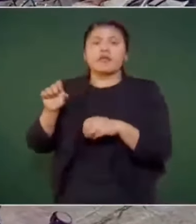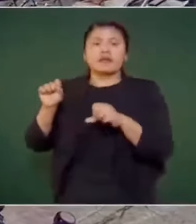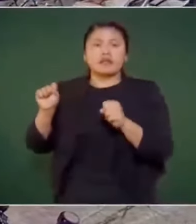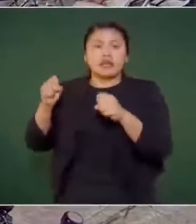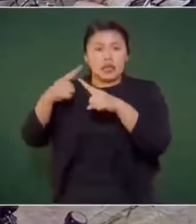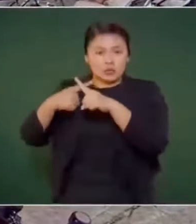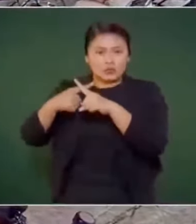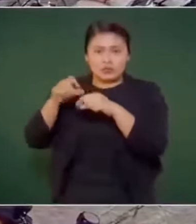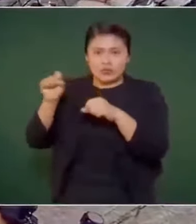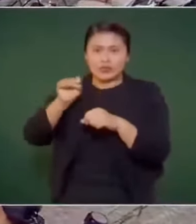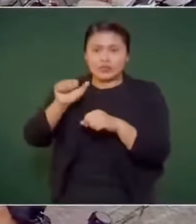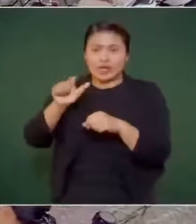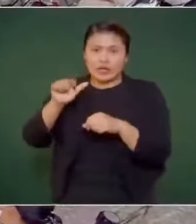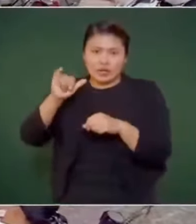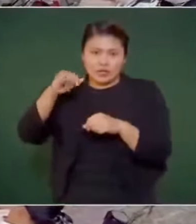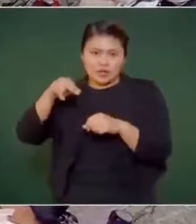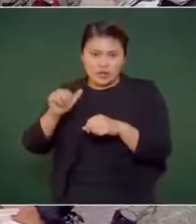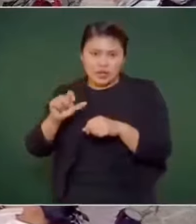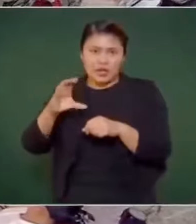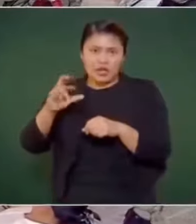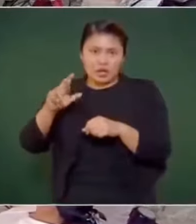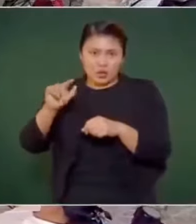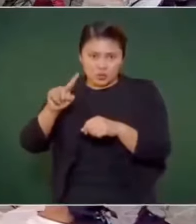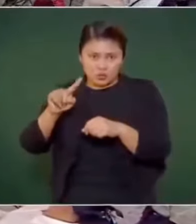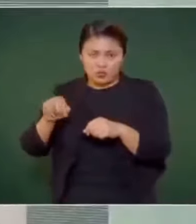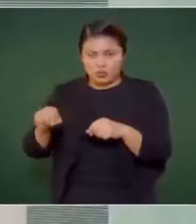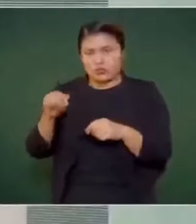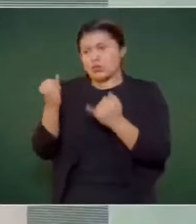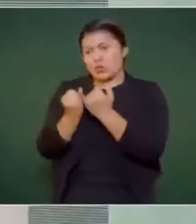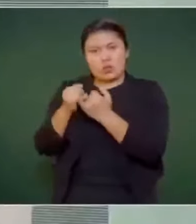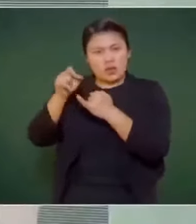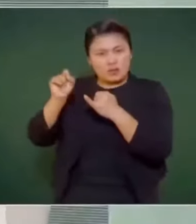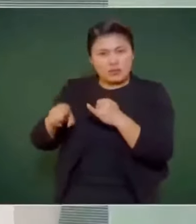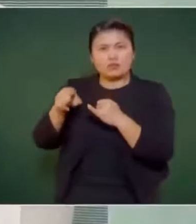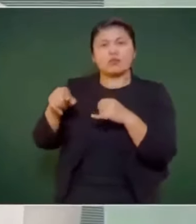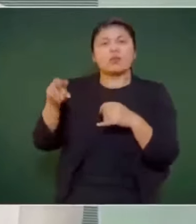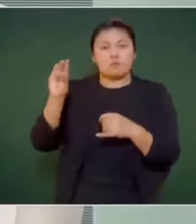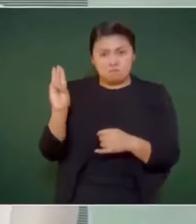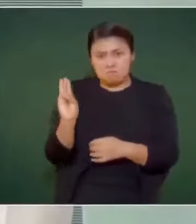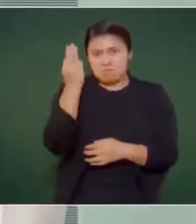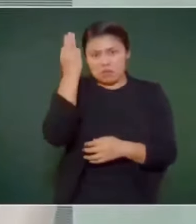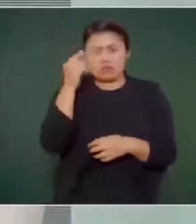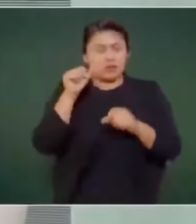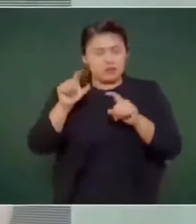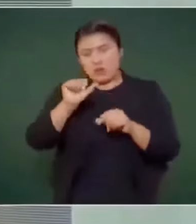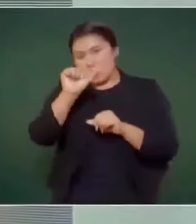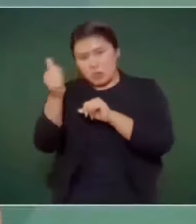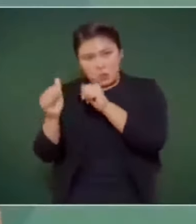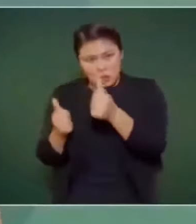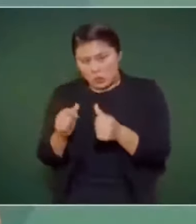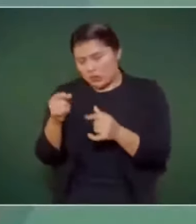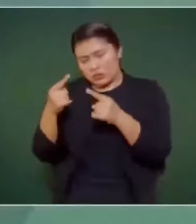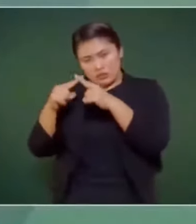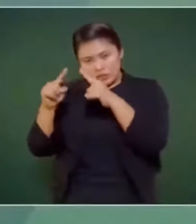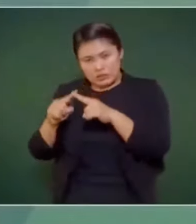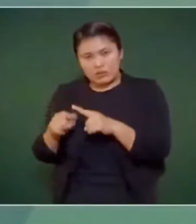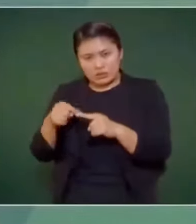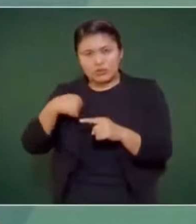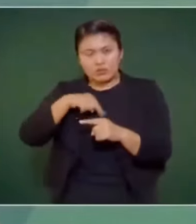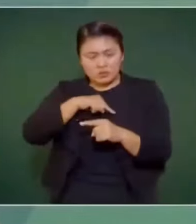y en la refinería de Minatitlán y en las otras refinerías que nos dejaron